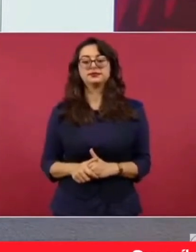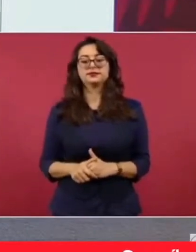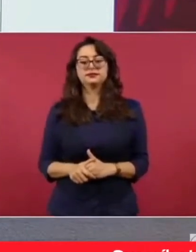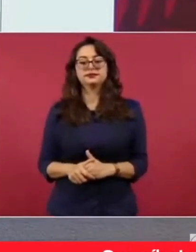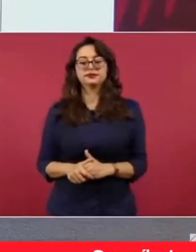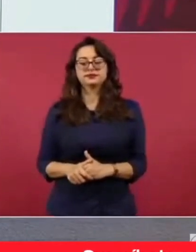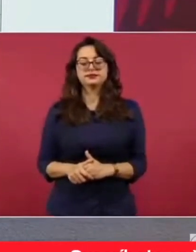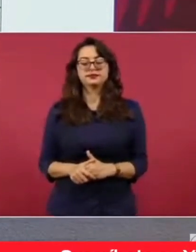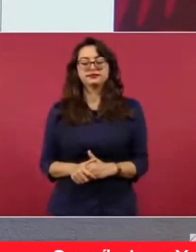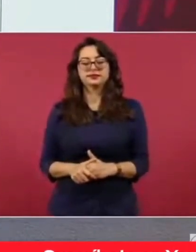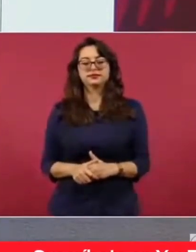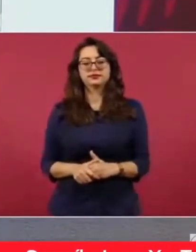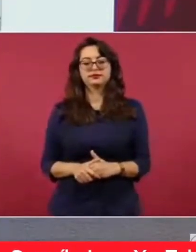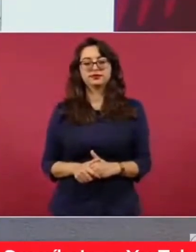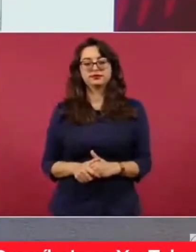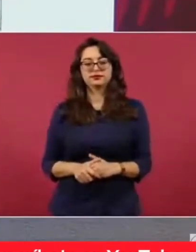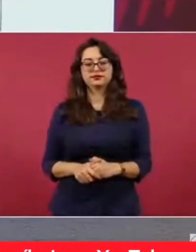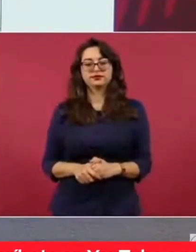¿Cuál otro?